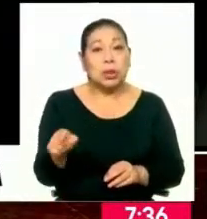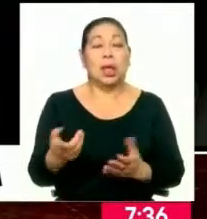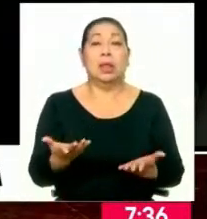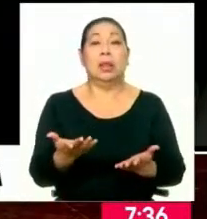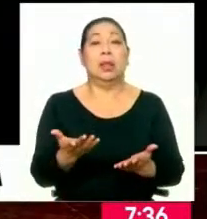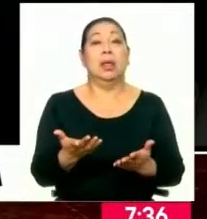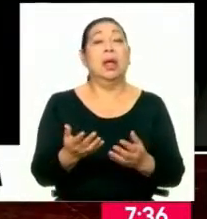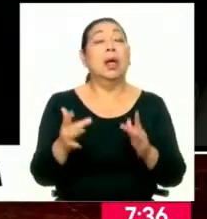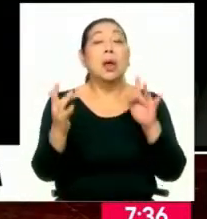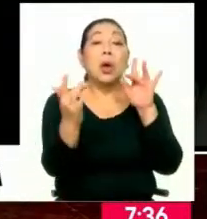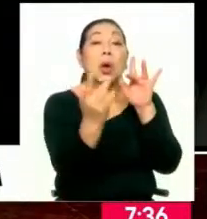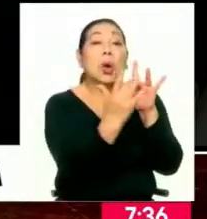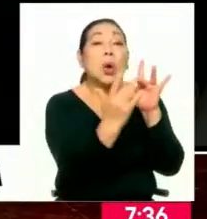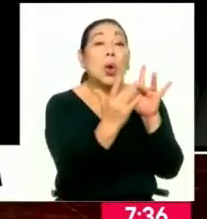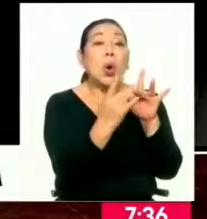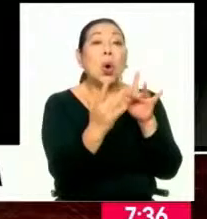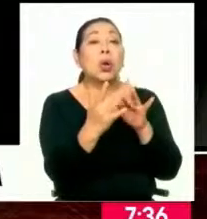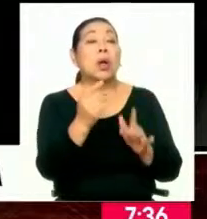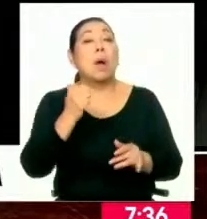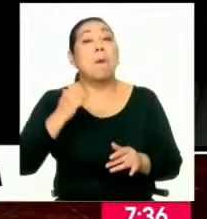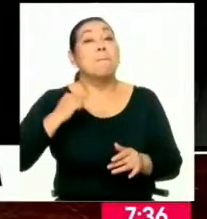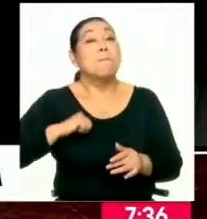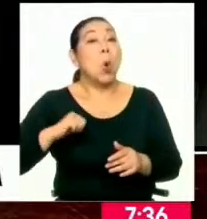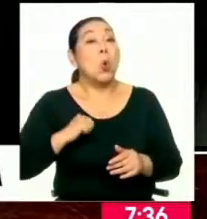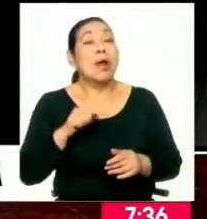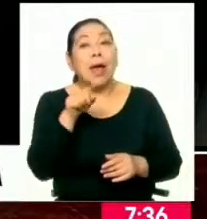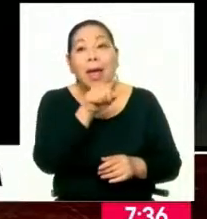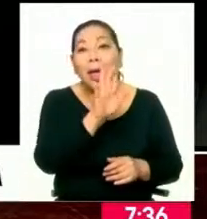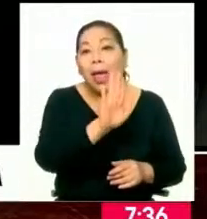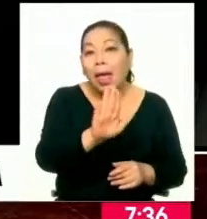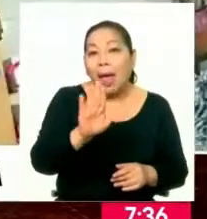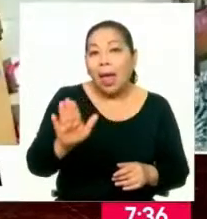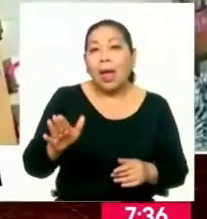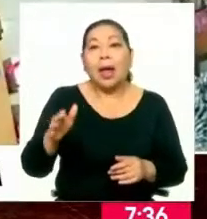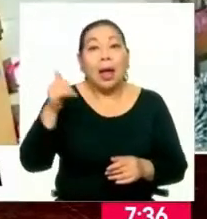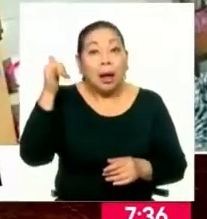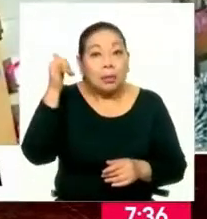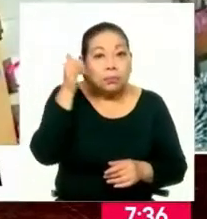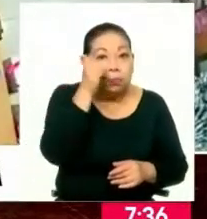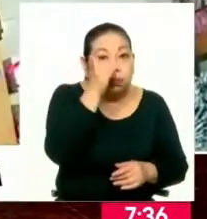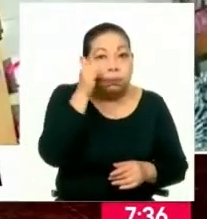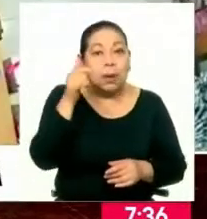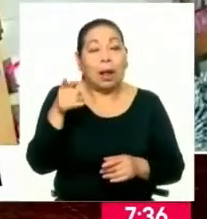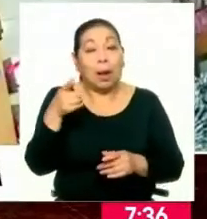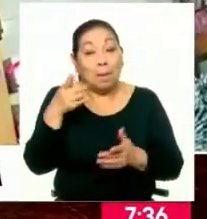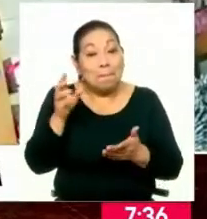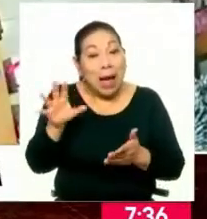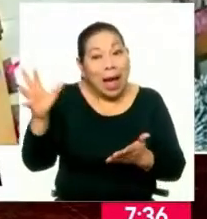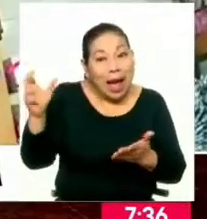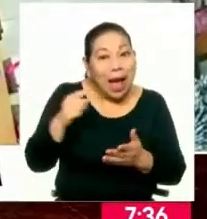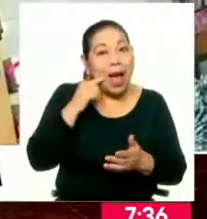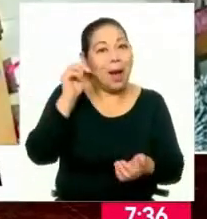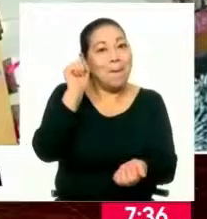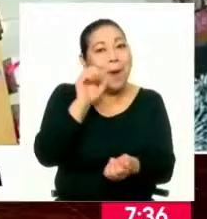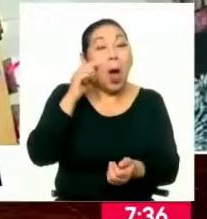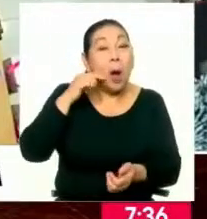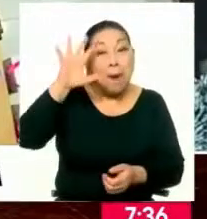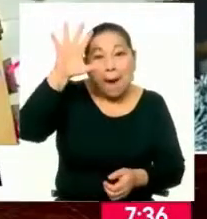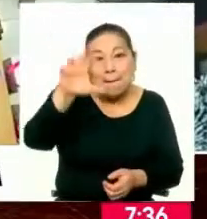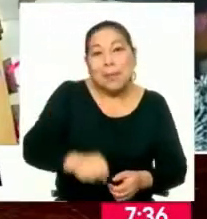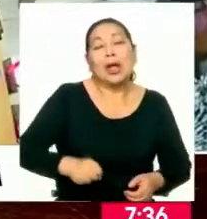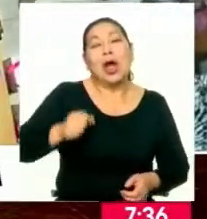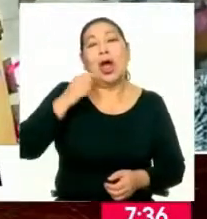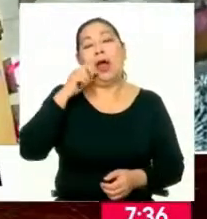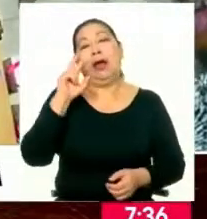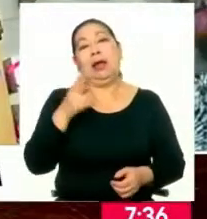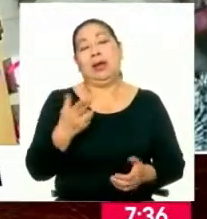sistema interconectado con las municipalidades porque ellos tienen centros de monitoreo y cámaras de seguridad en todas las calles,